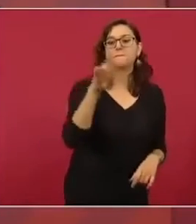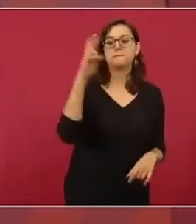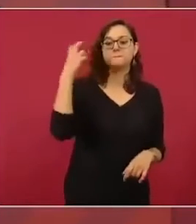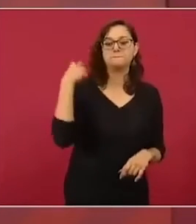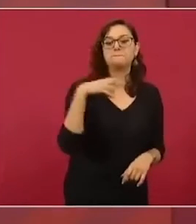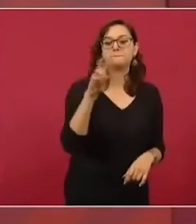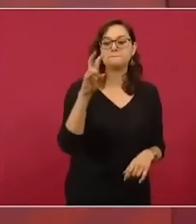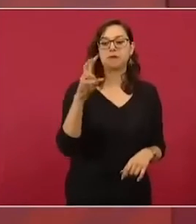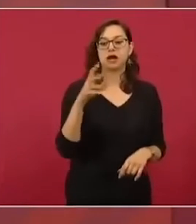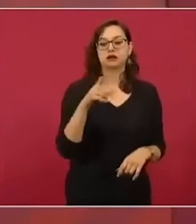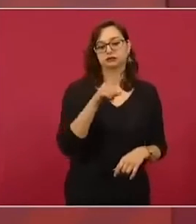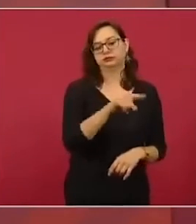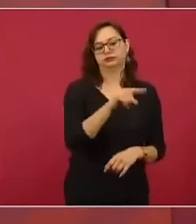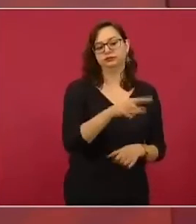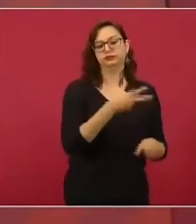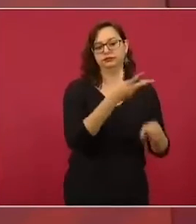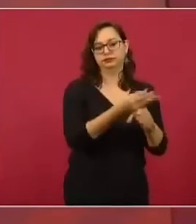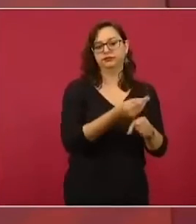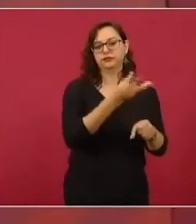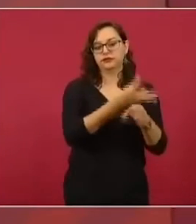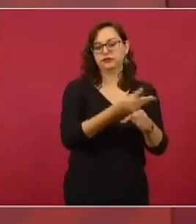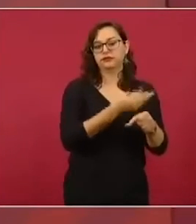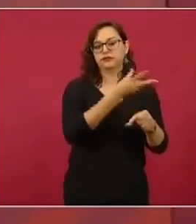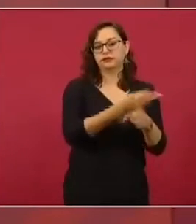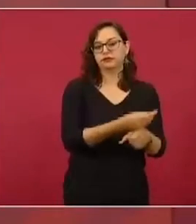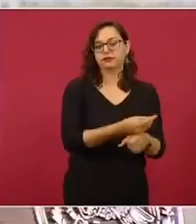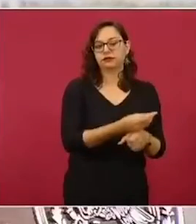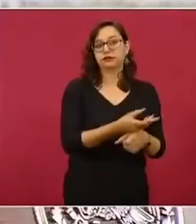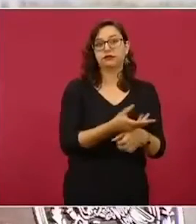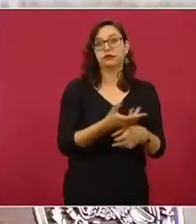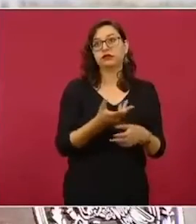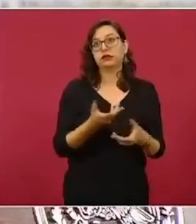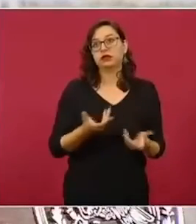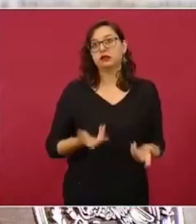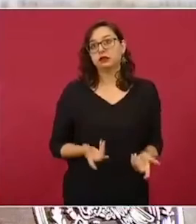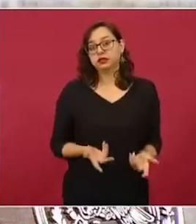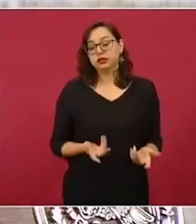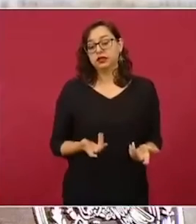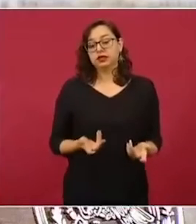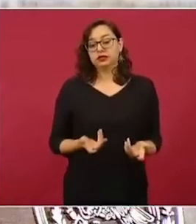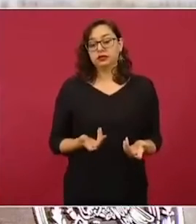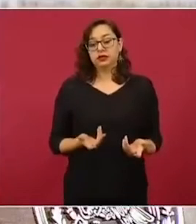Ese avión, en situaciones normales,